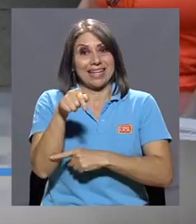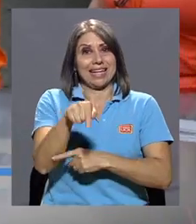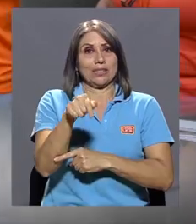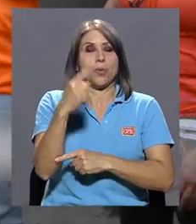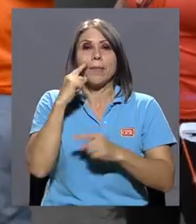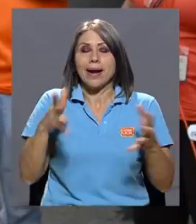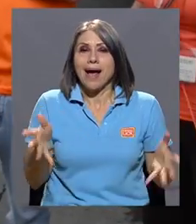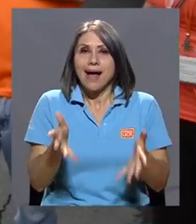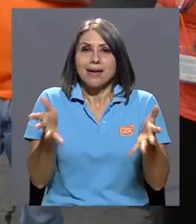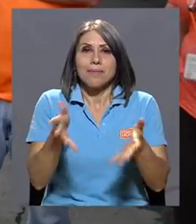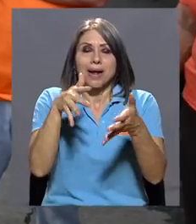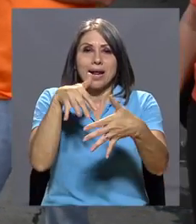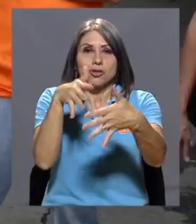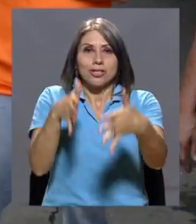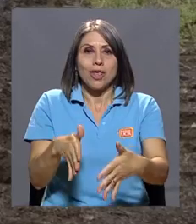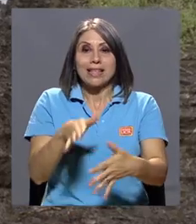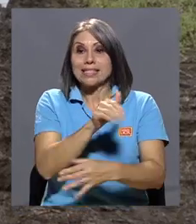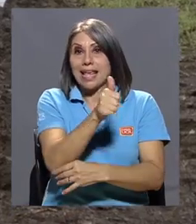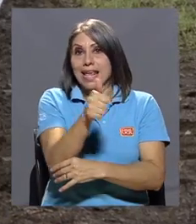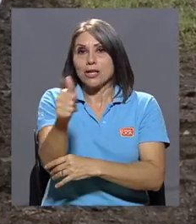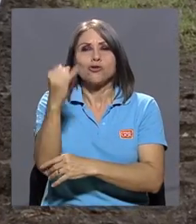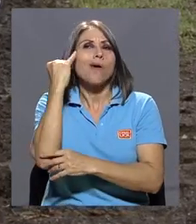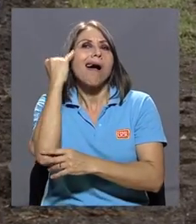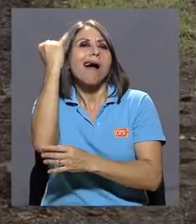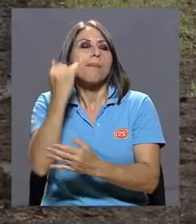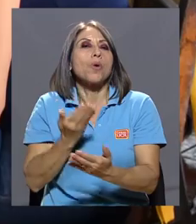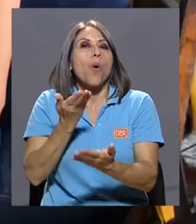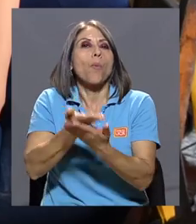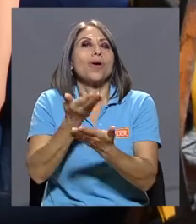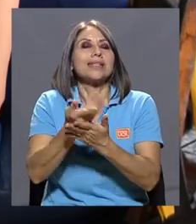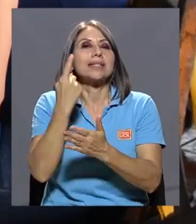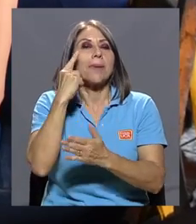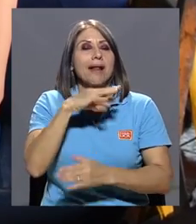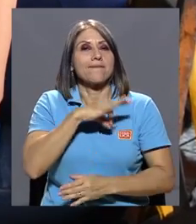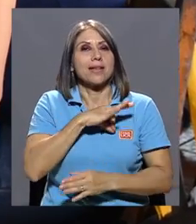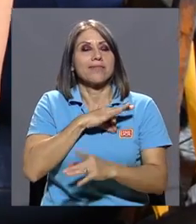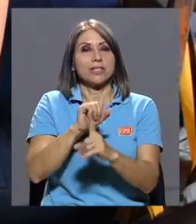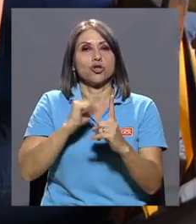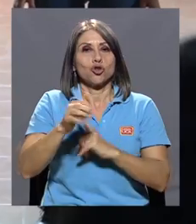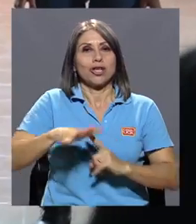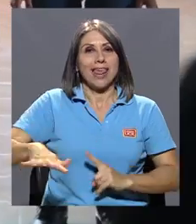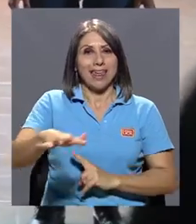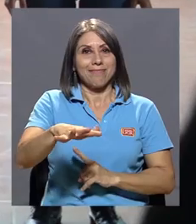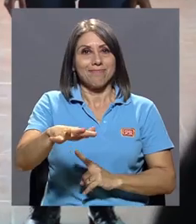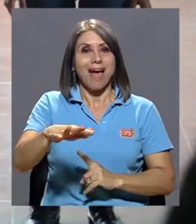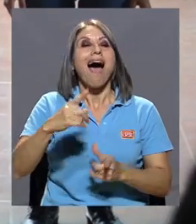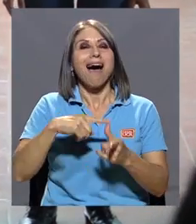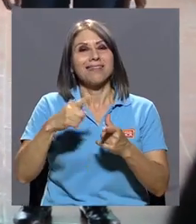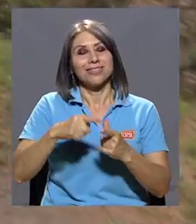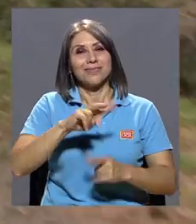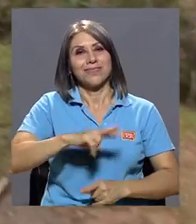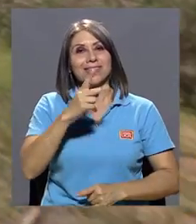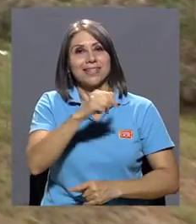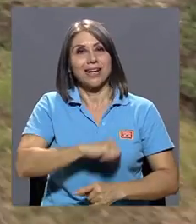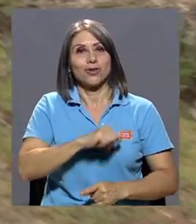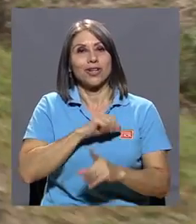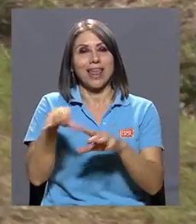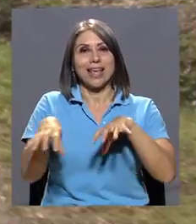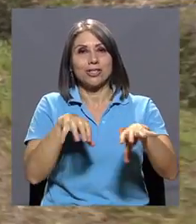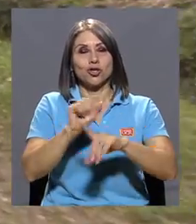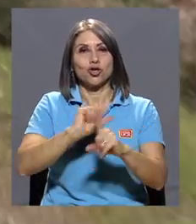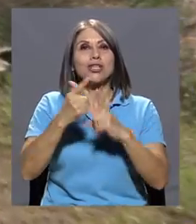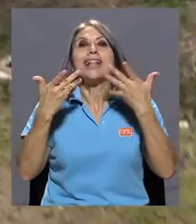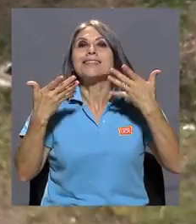eje y para animar a los estudiantes a idear sus propuestas en beneficio de la sociedad, la Vicerrectoría de Acción Social tiene